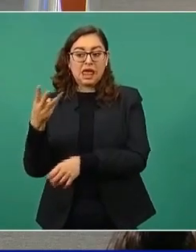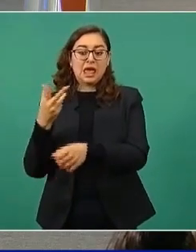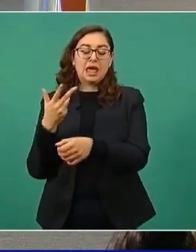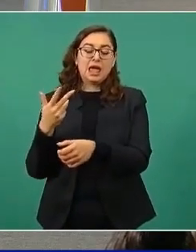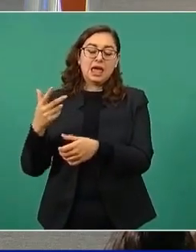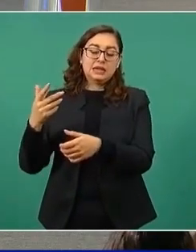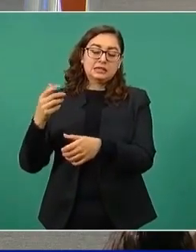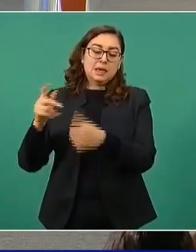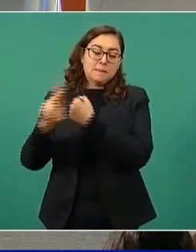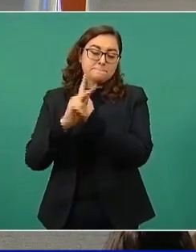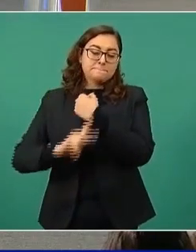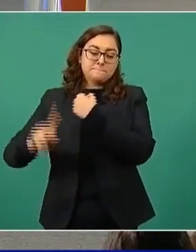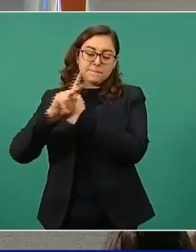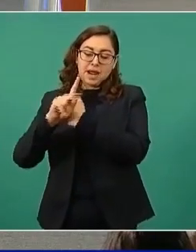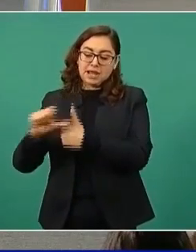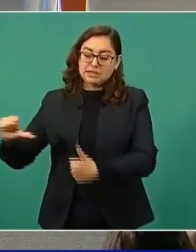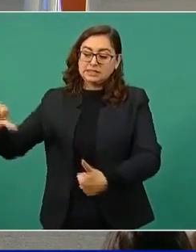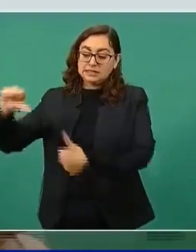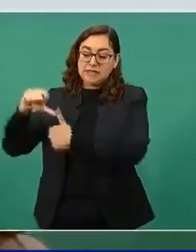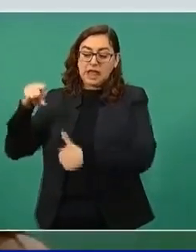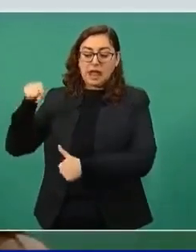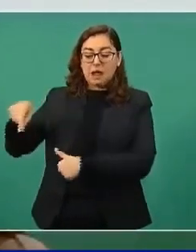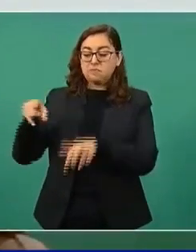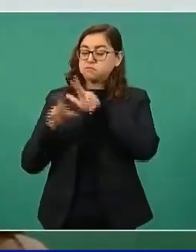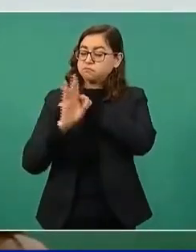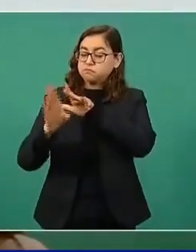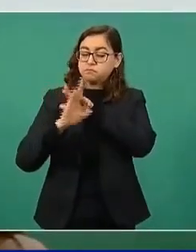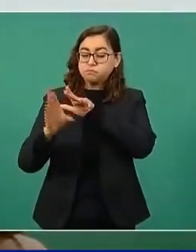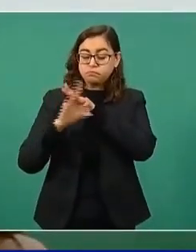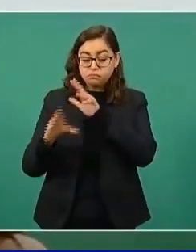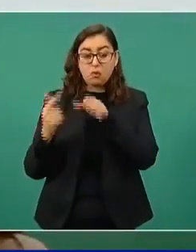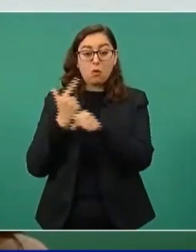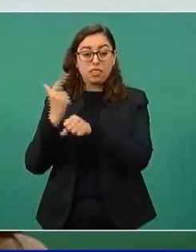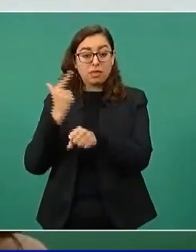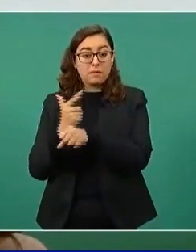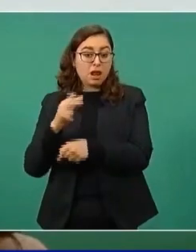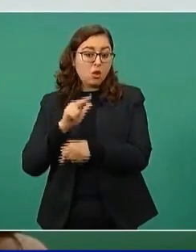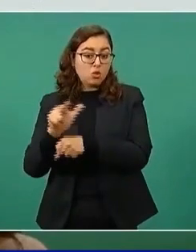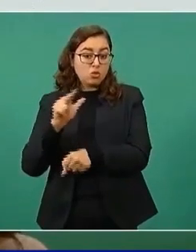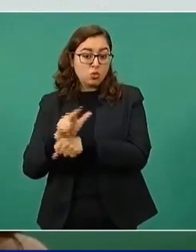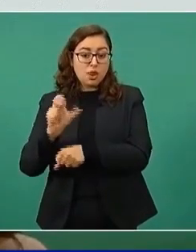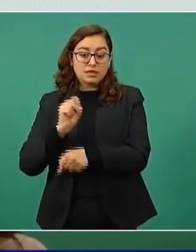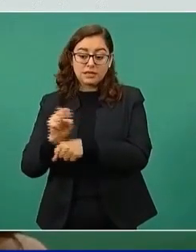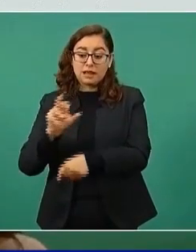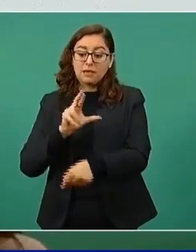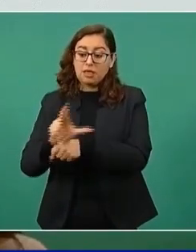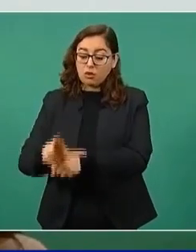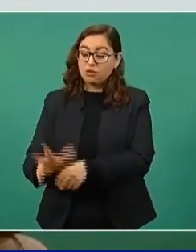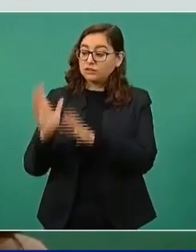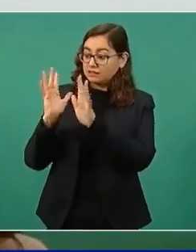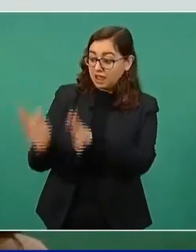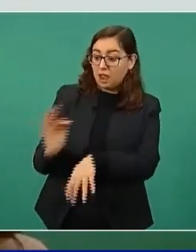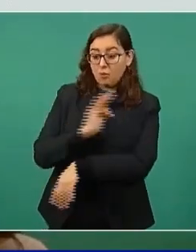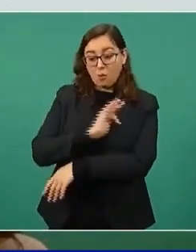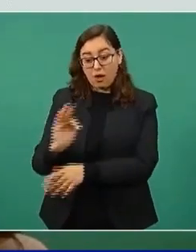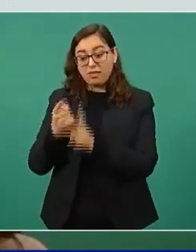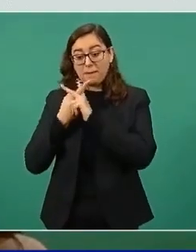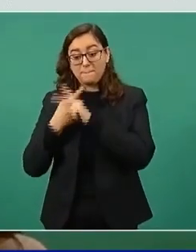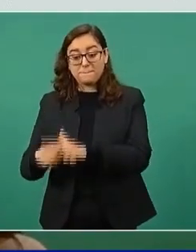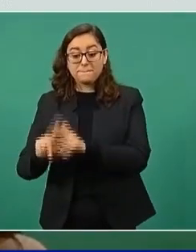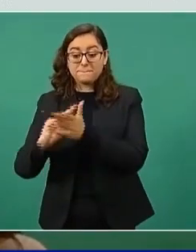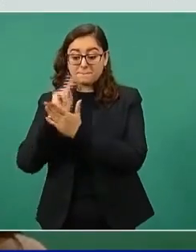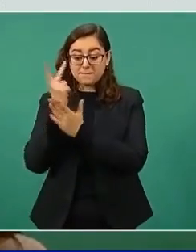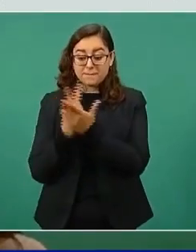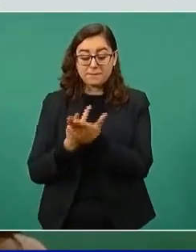centroamericanos de mayor migración, Guatemala, Honduras y El Salvador, con lo cual se